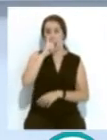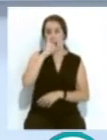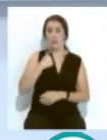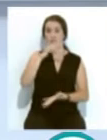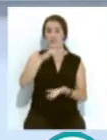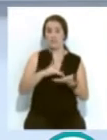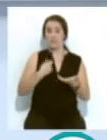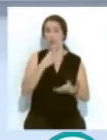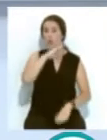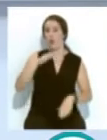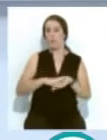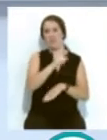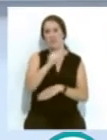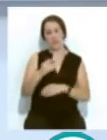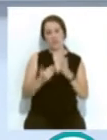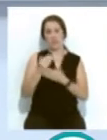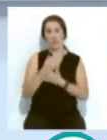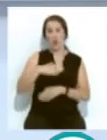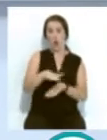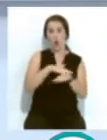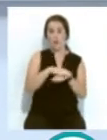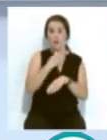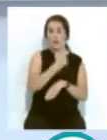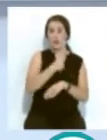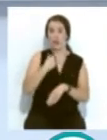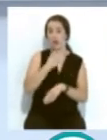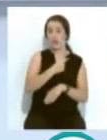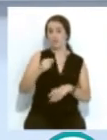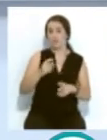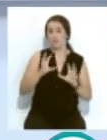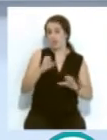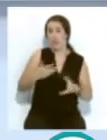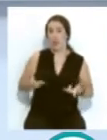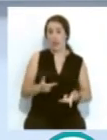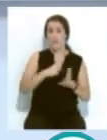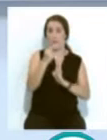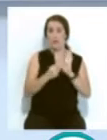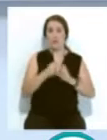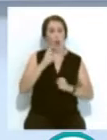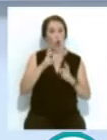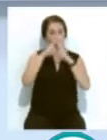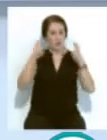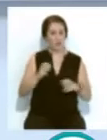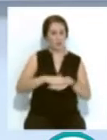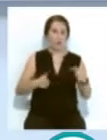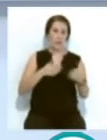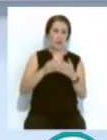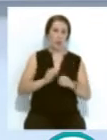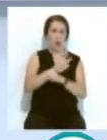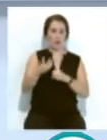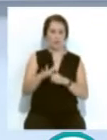...fecha en la que se cumplen 100 días desde que el gobierno decretara el estado de alarma... ...así como las medidas de confinamiento para frenar el